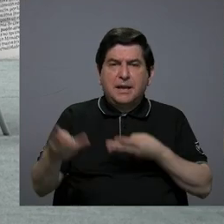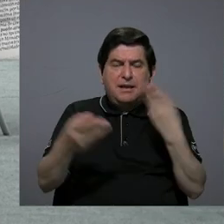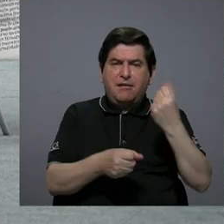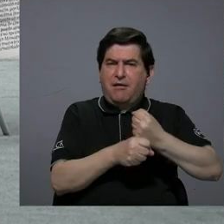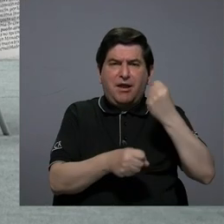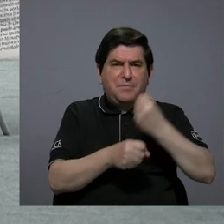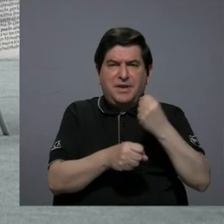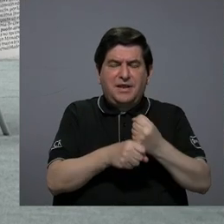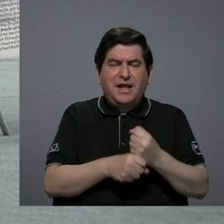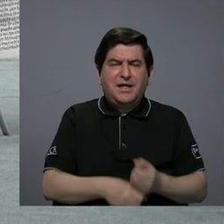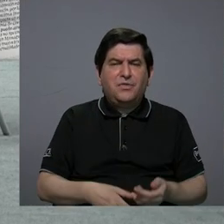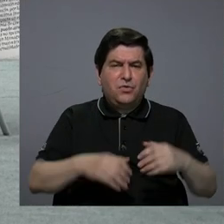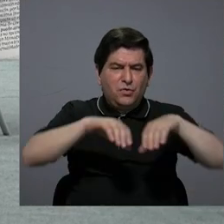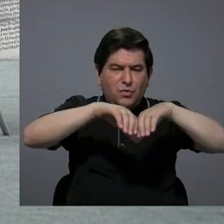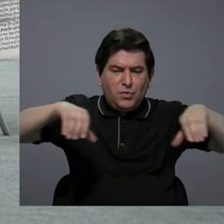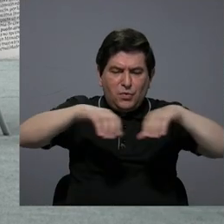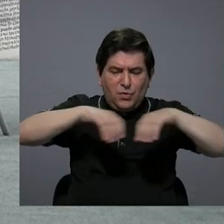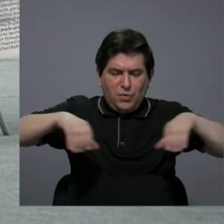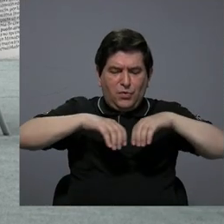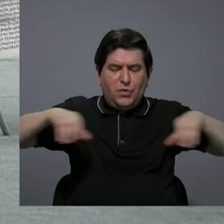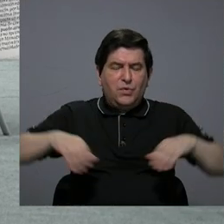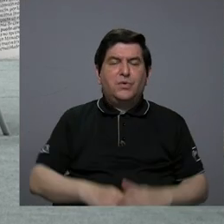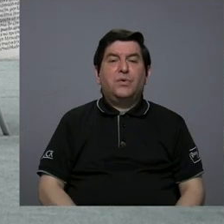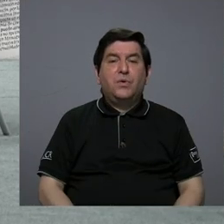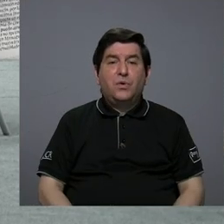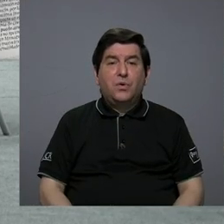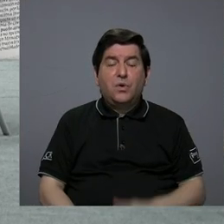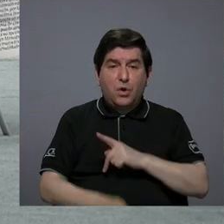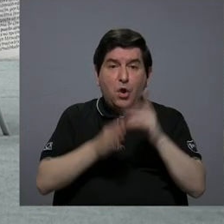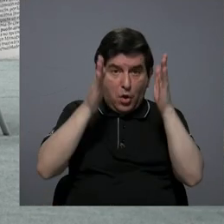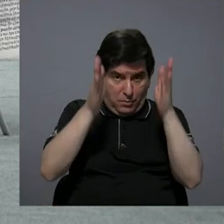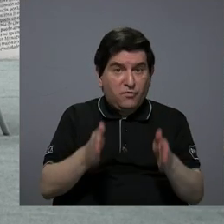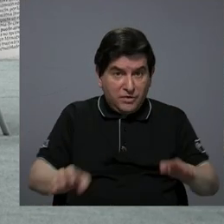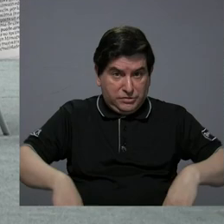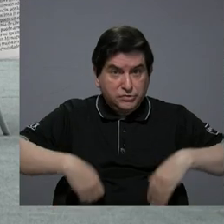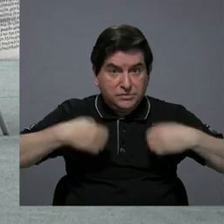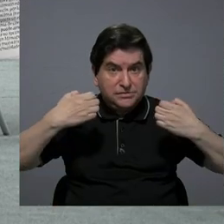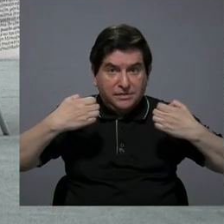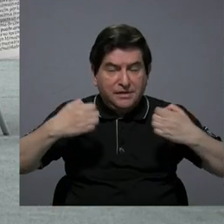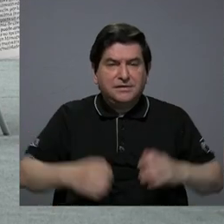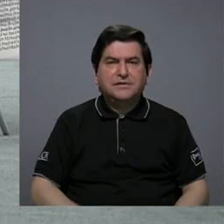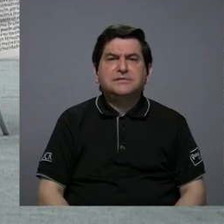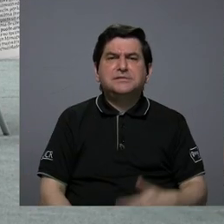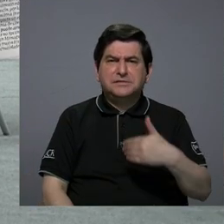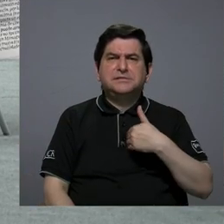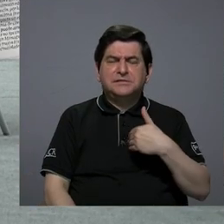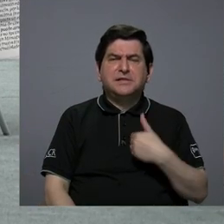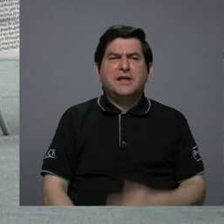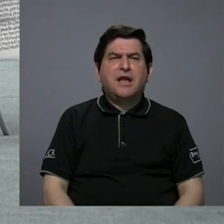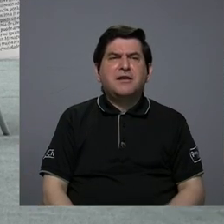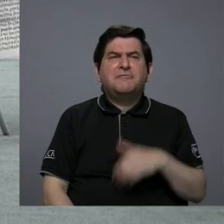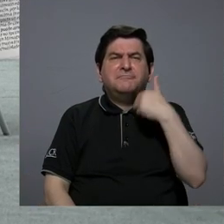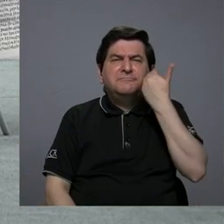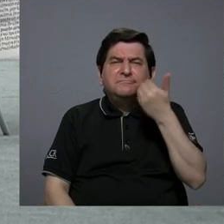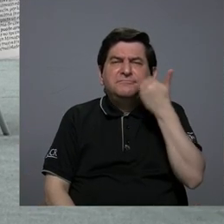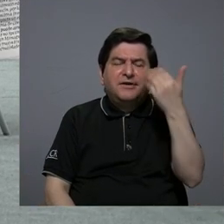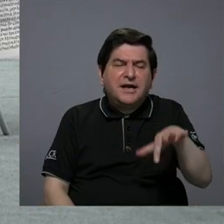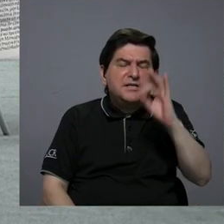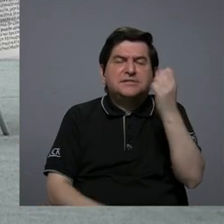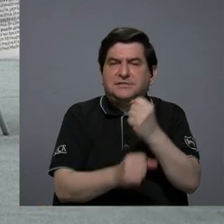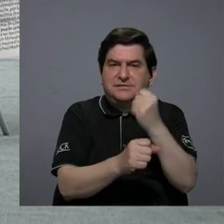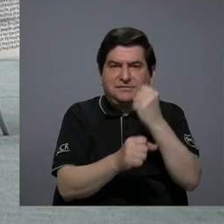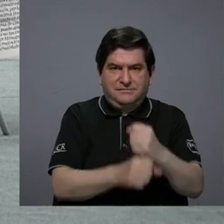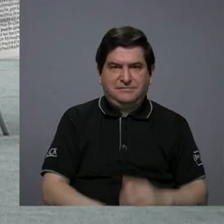laboral está segmentado, es decir, hay profesionales, hay personas profesionales que tienen relativa facilidad para encontrar